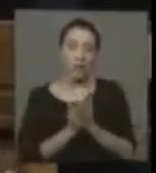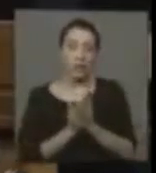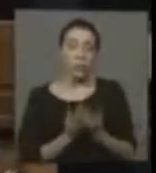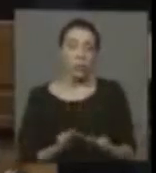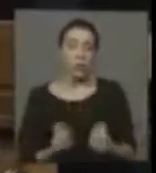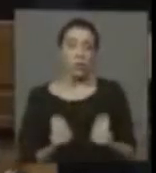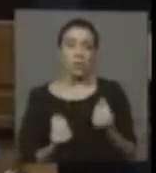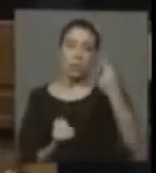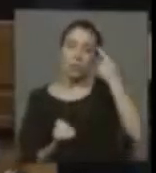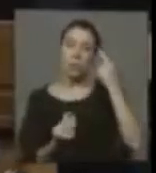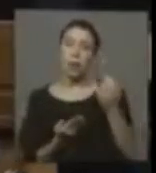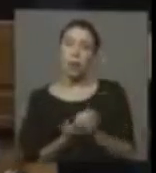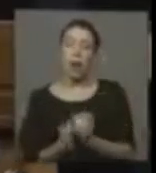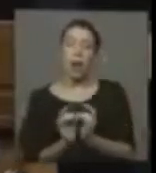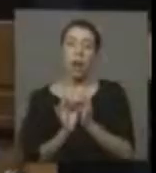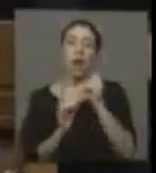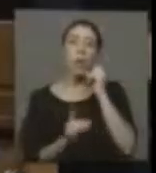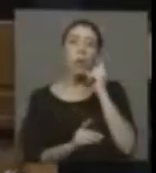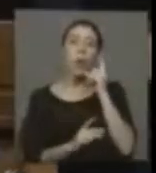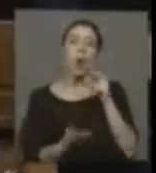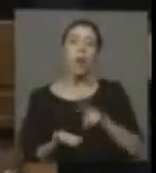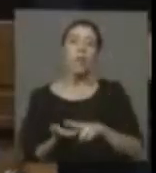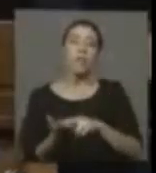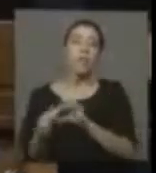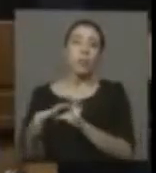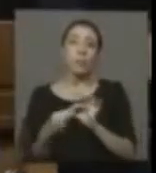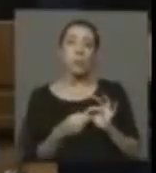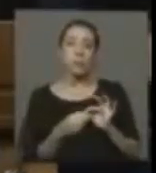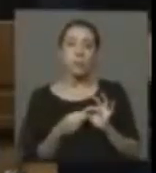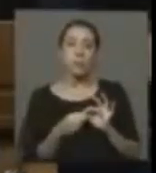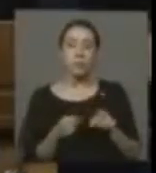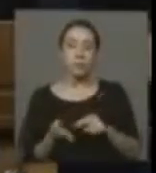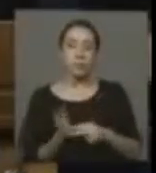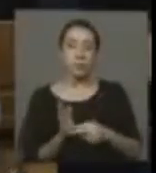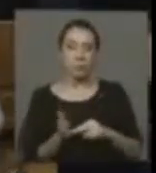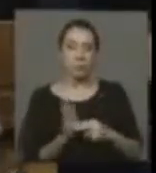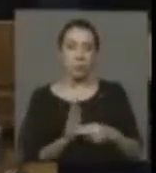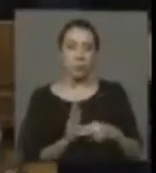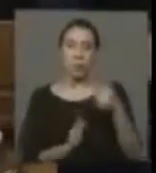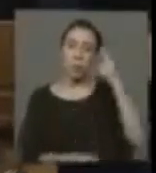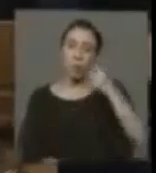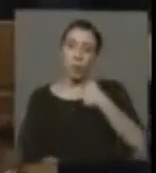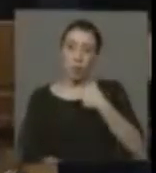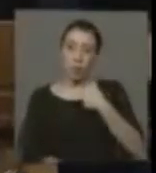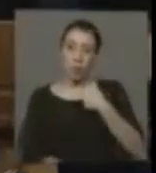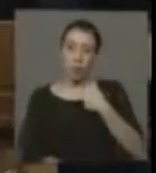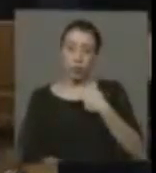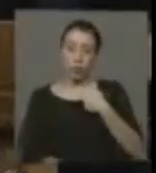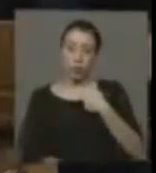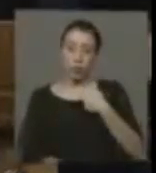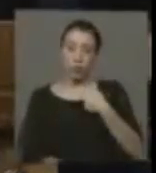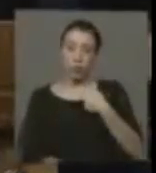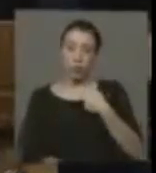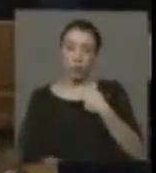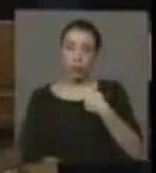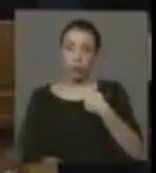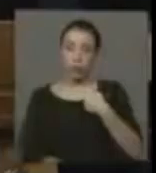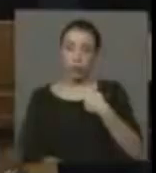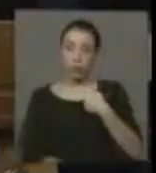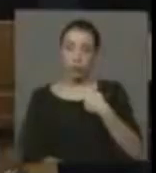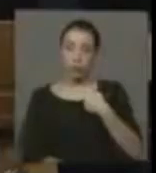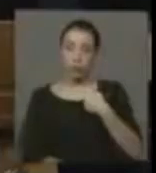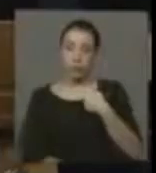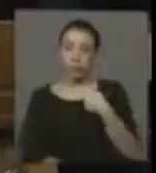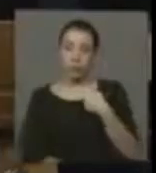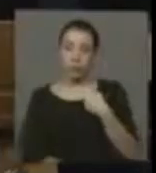pertinentes para lograr determinar cuáles son las verdaderas causas de este fenómeno. Pero yo por su intermedio, Presidente, y